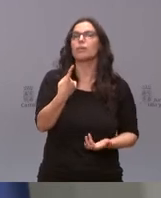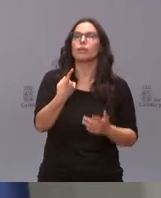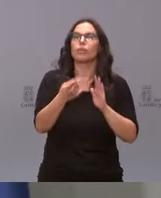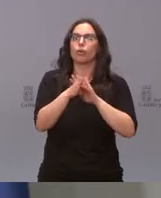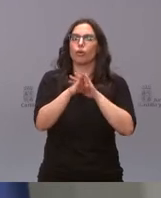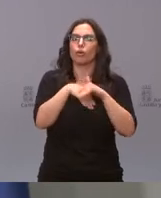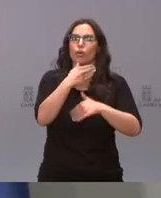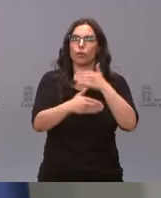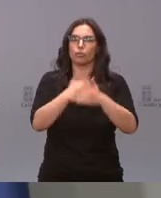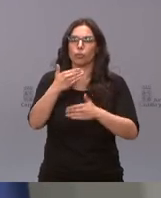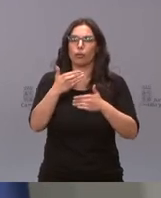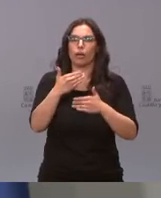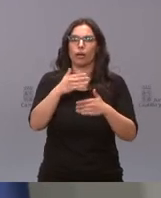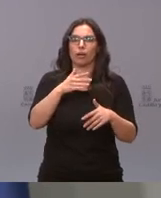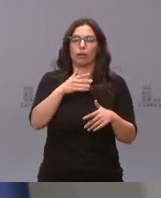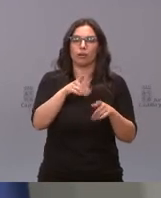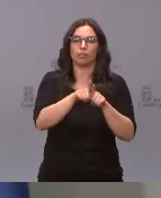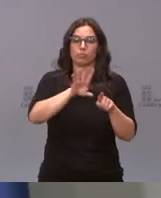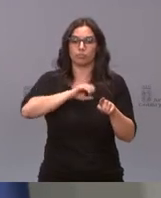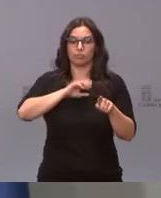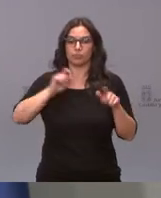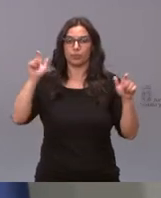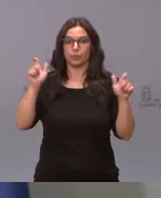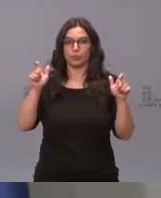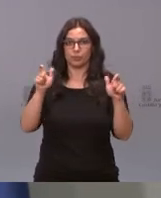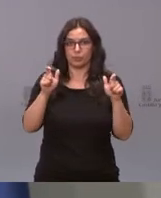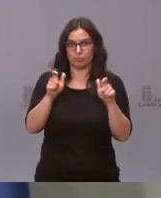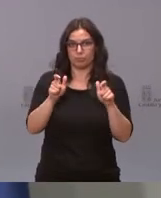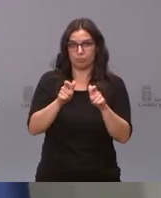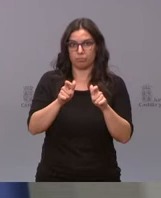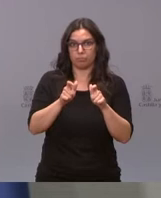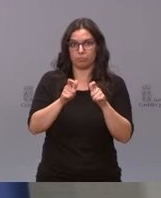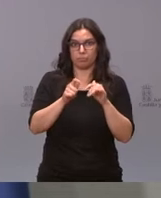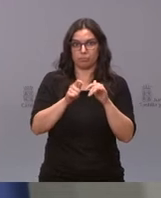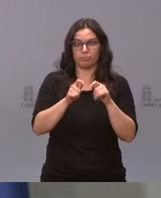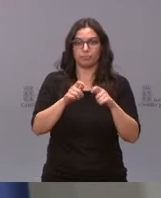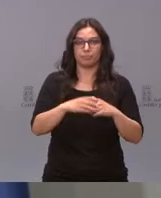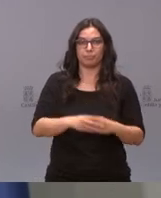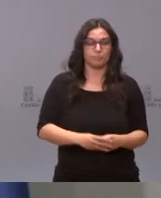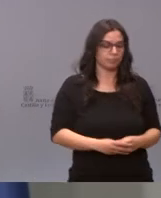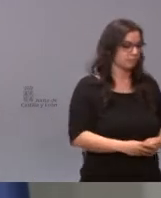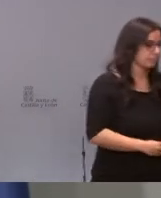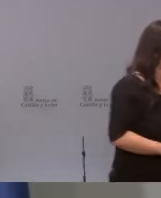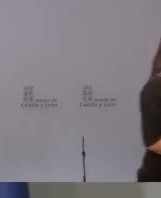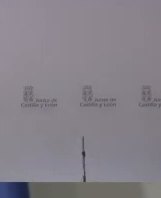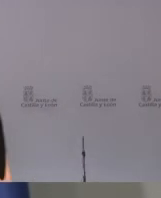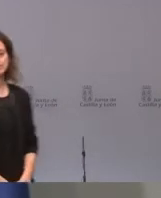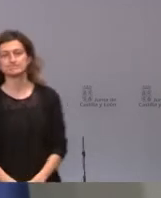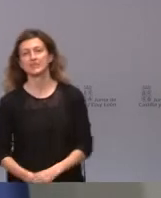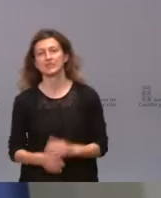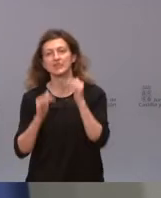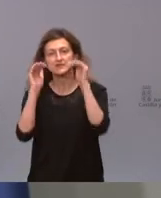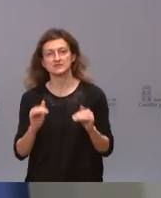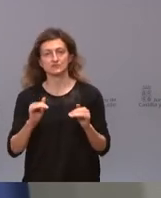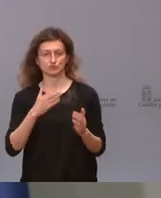el descenso lento, pero continuado, de la incidencia en nuestra comunidad. A